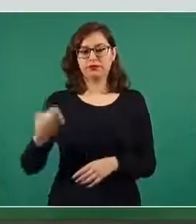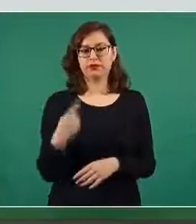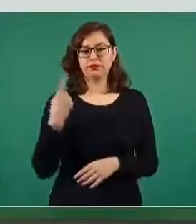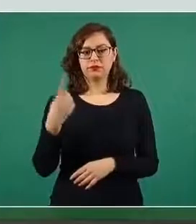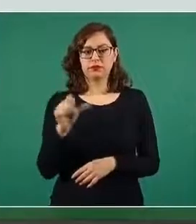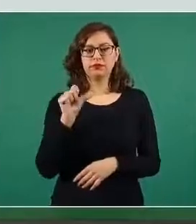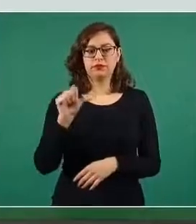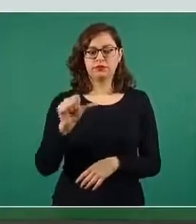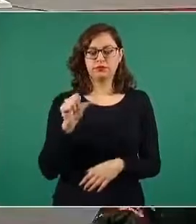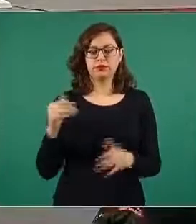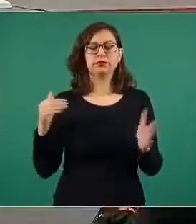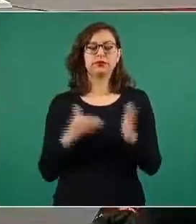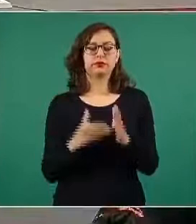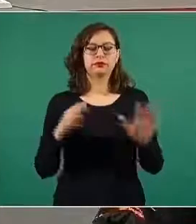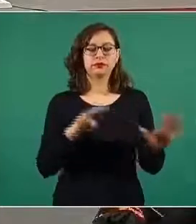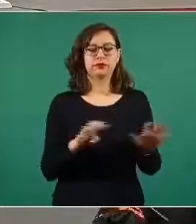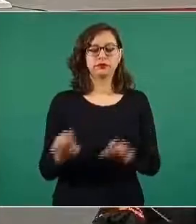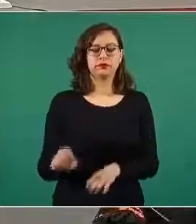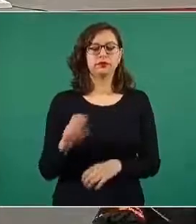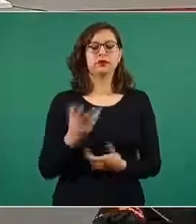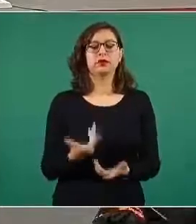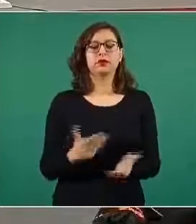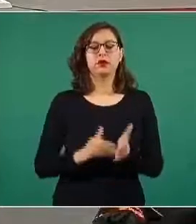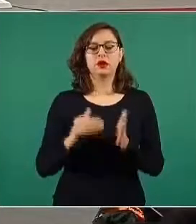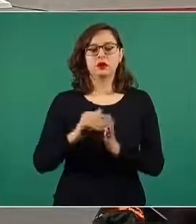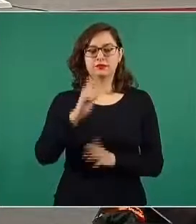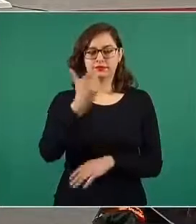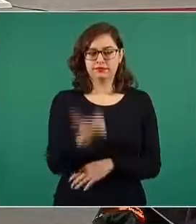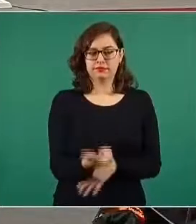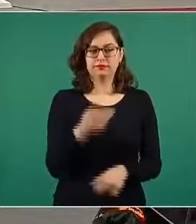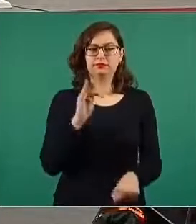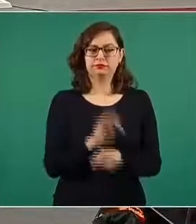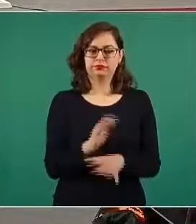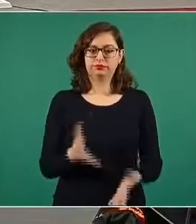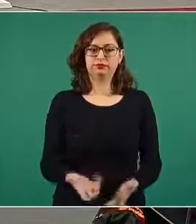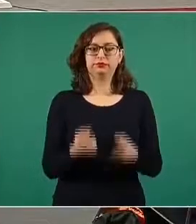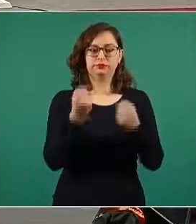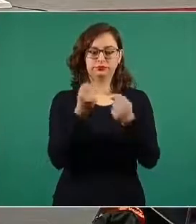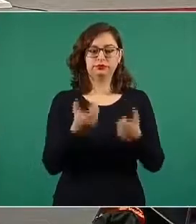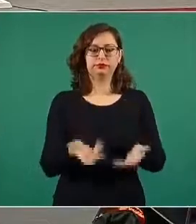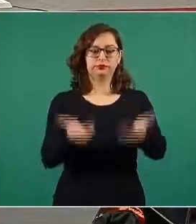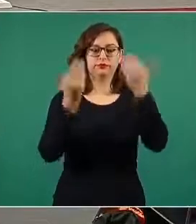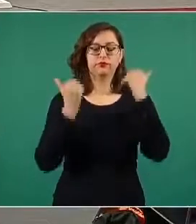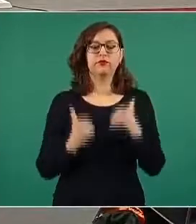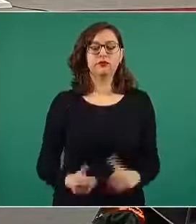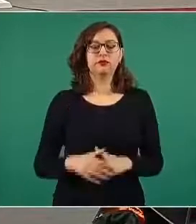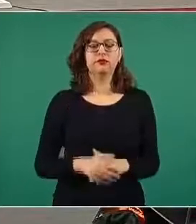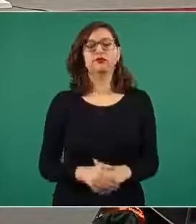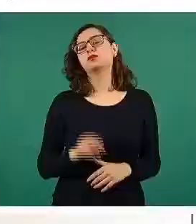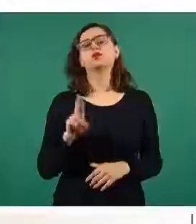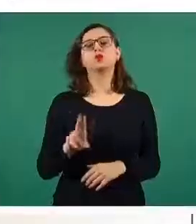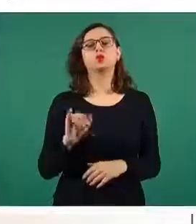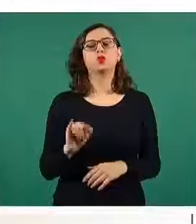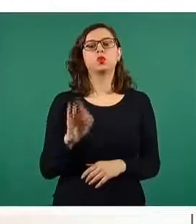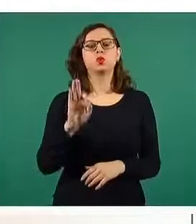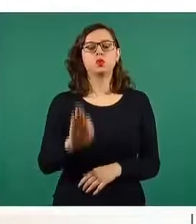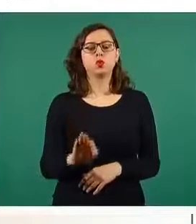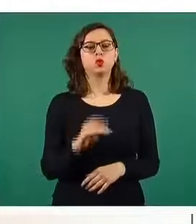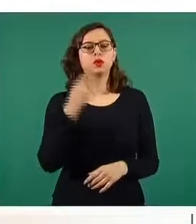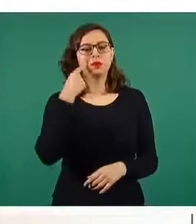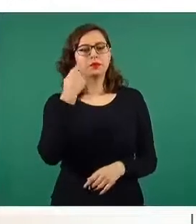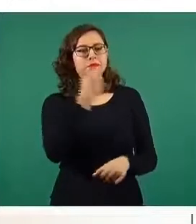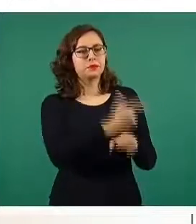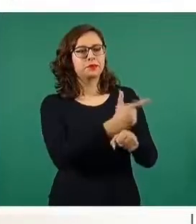y dos millones de pesos. Adelante. De los montos y las cuentas bloqueadas por la Unidad de Inteligencia Financiera